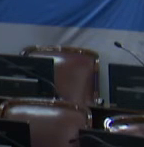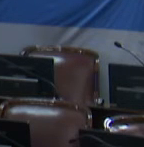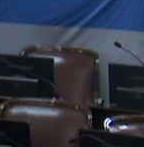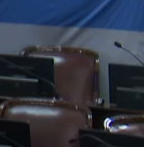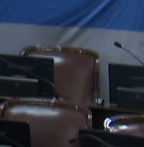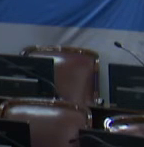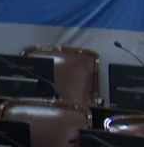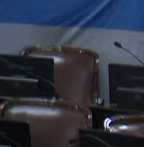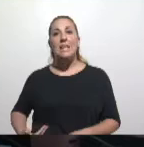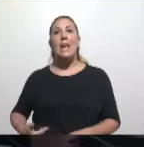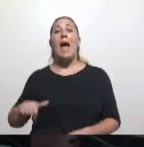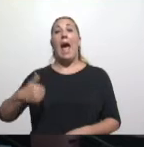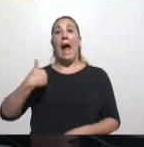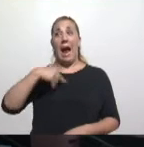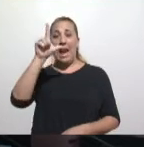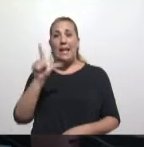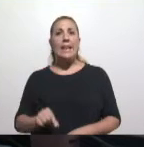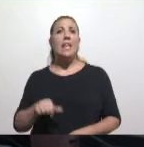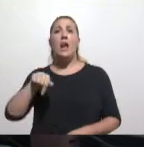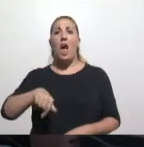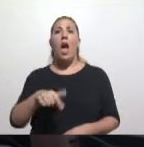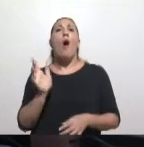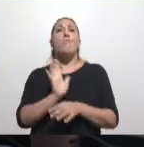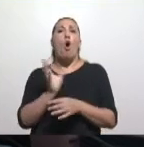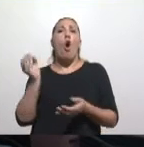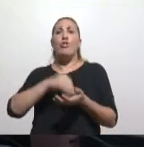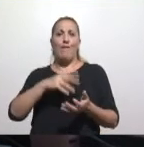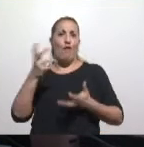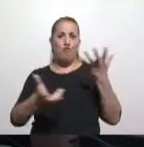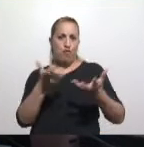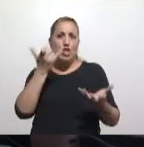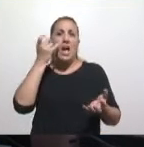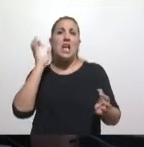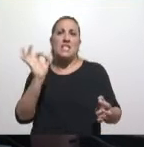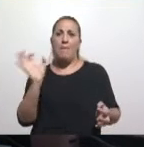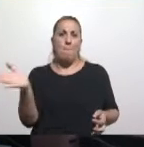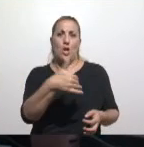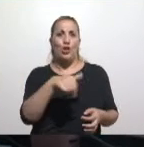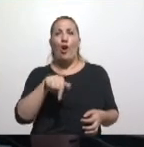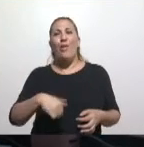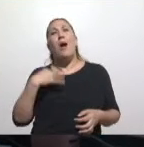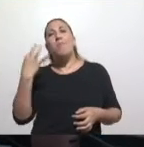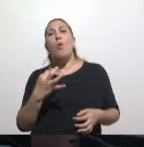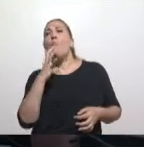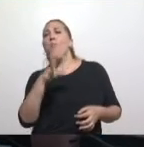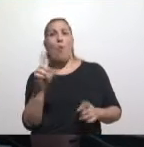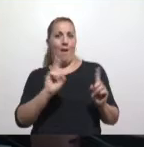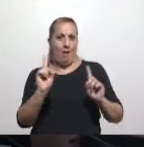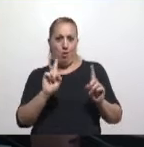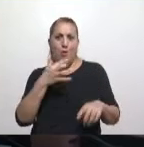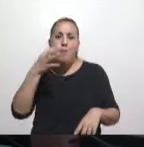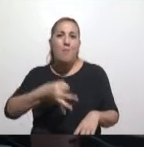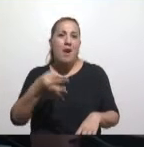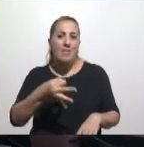Señora Presidenta, la Argentina está en llamas otra vez, lo sabemos todos y esto no es una ironía, es la realidad,